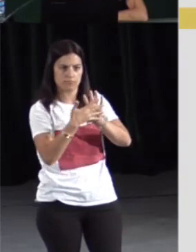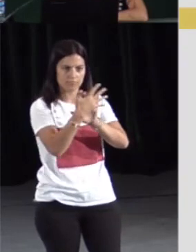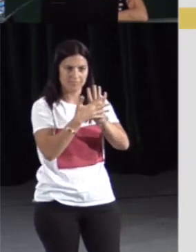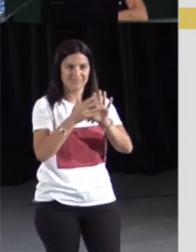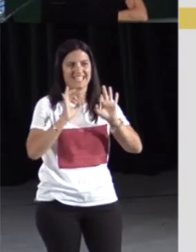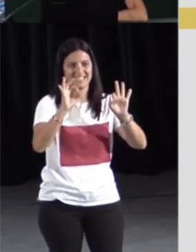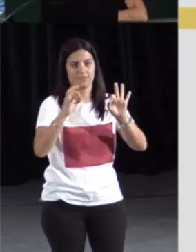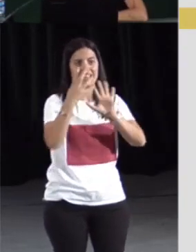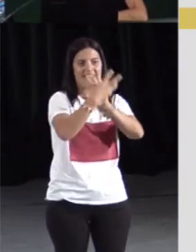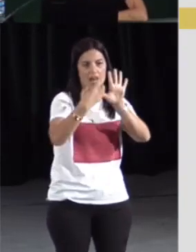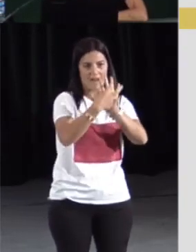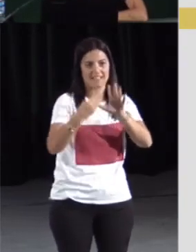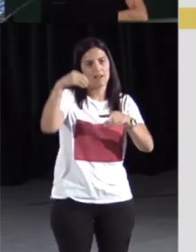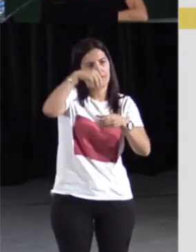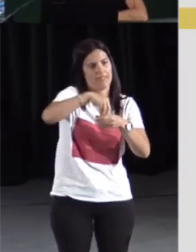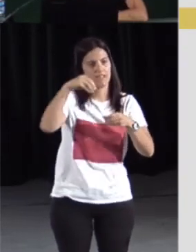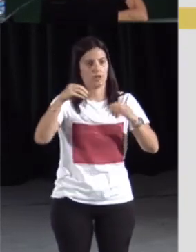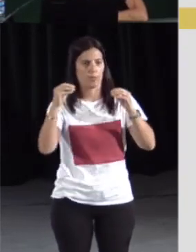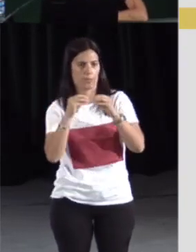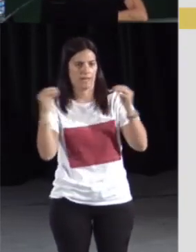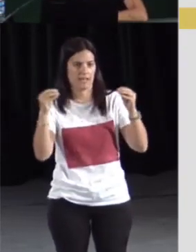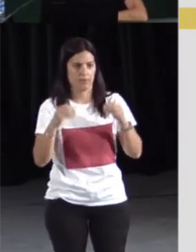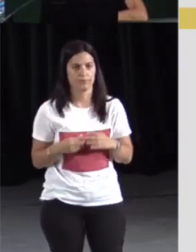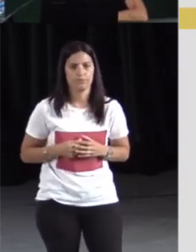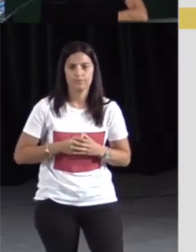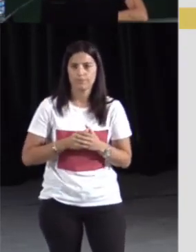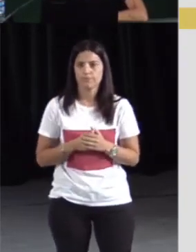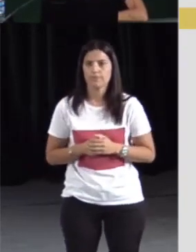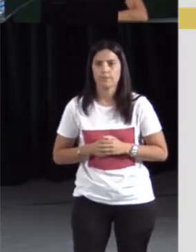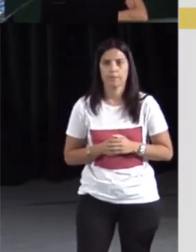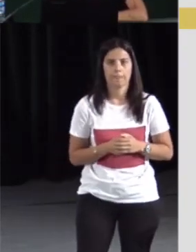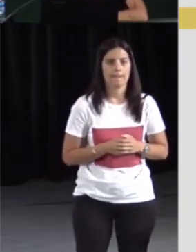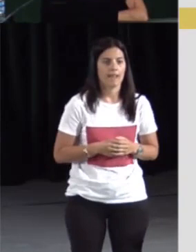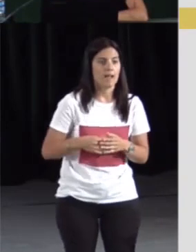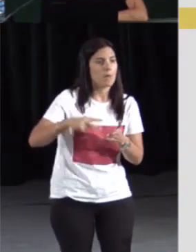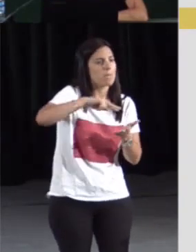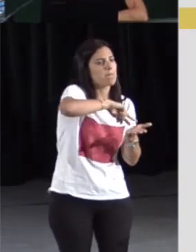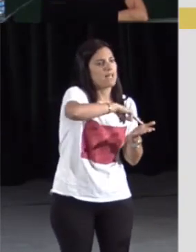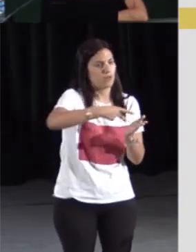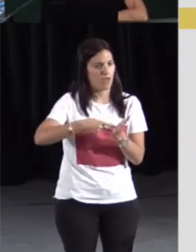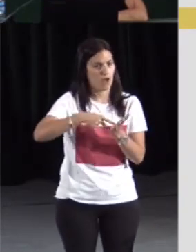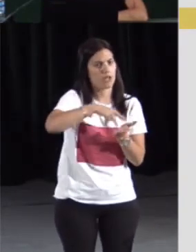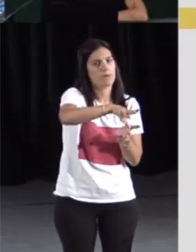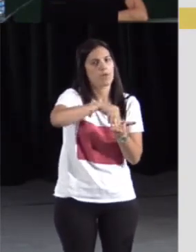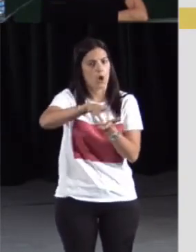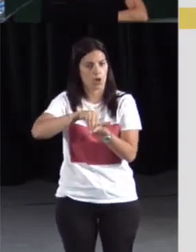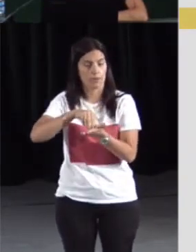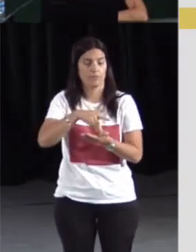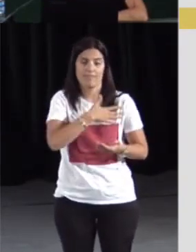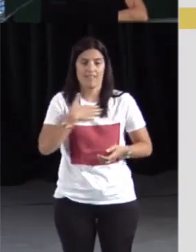Para esto se decidió trabajar con una metodología de corpus.